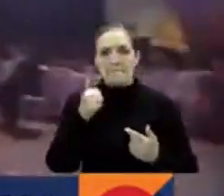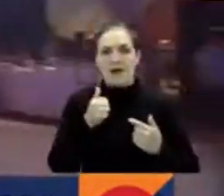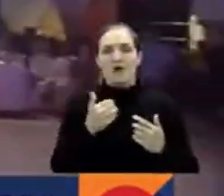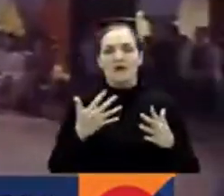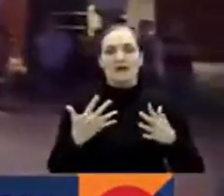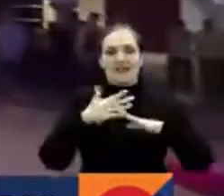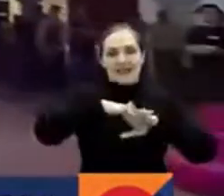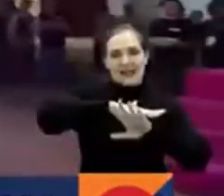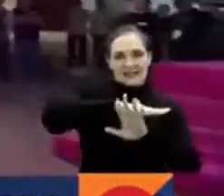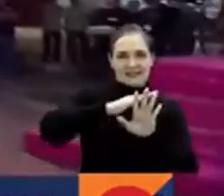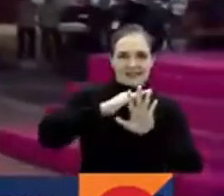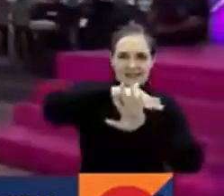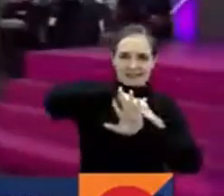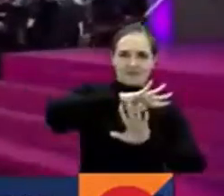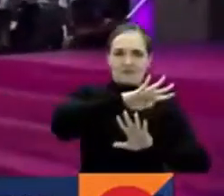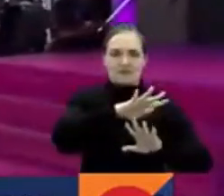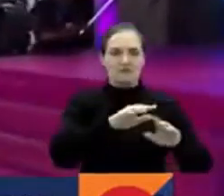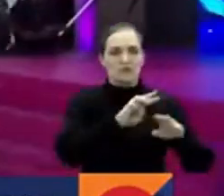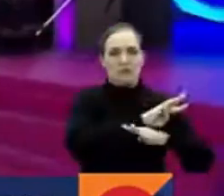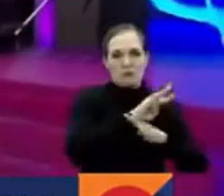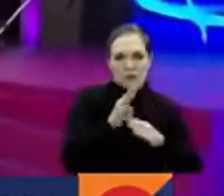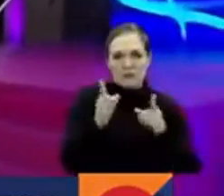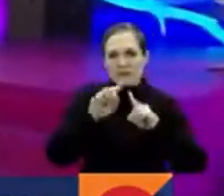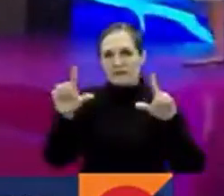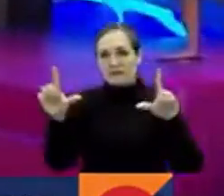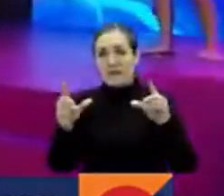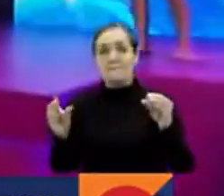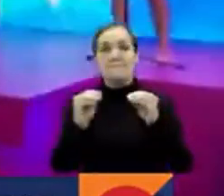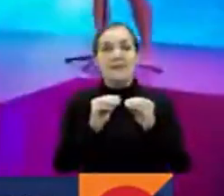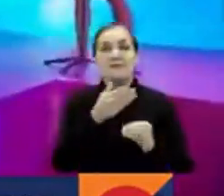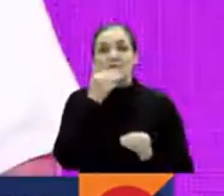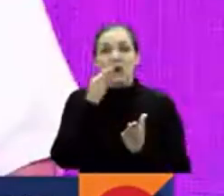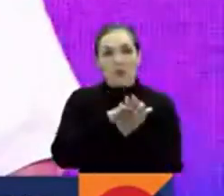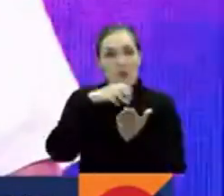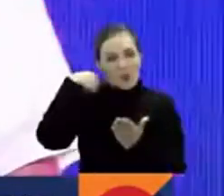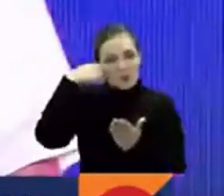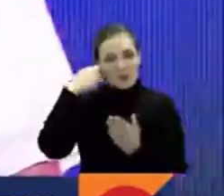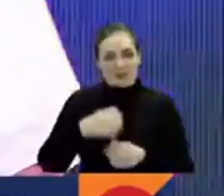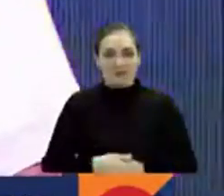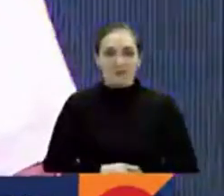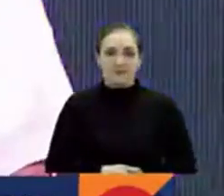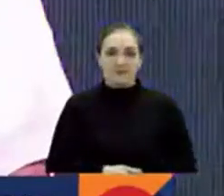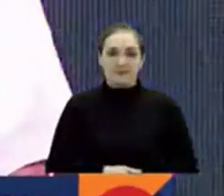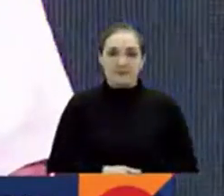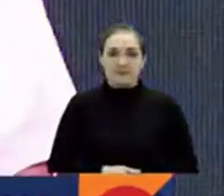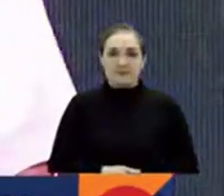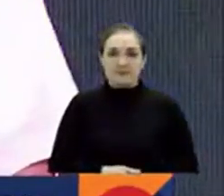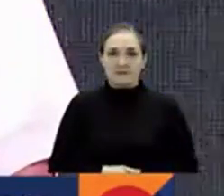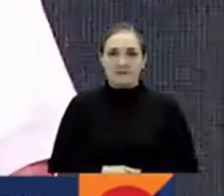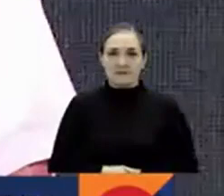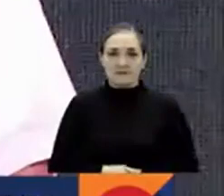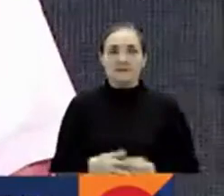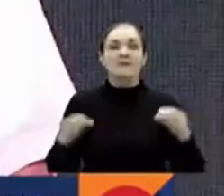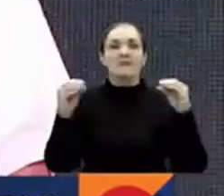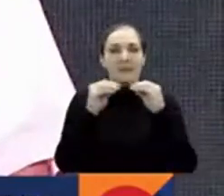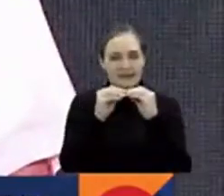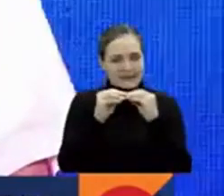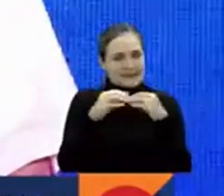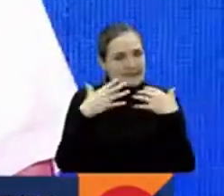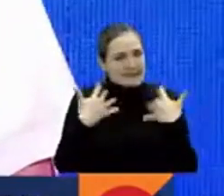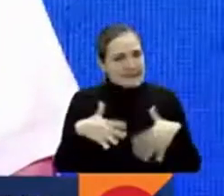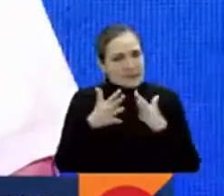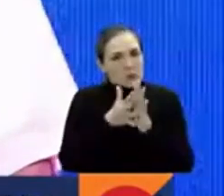y una de las más anheladas de la noche, mejor serie documental. Hay más, hay más de 1.200